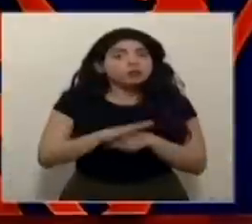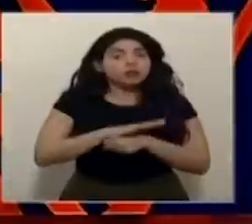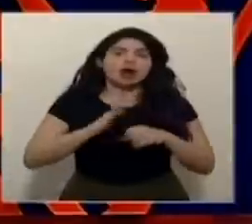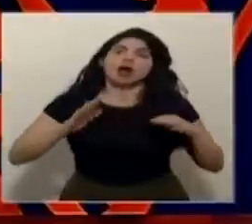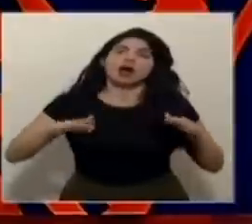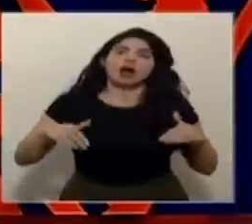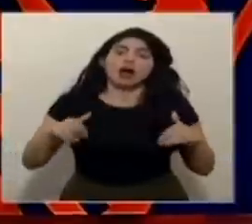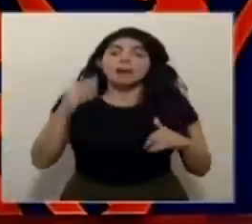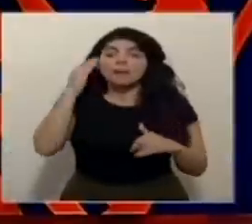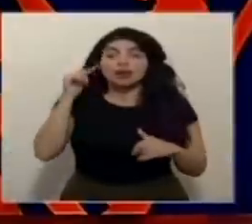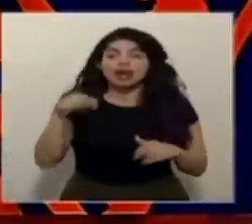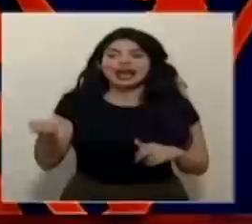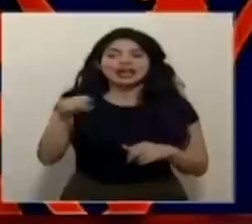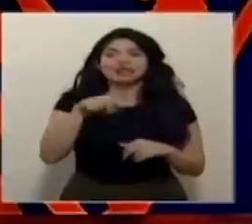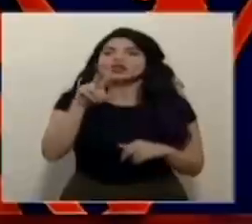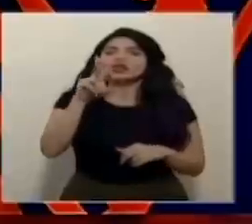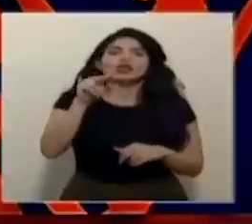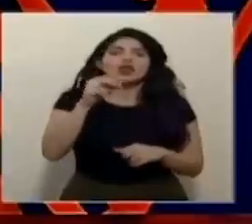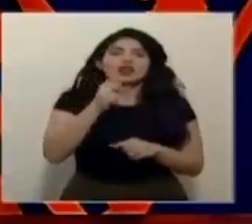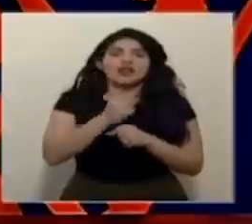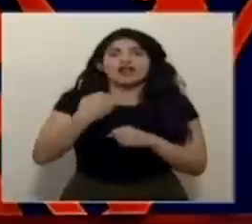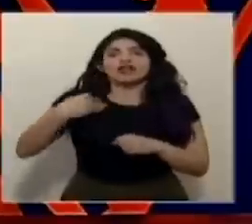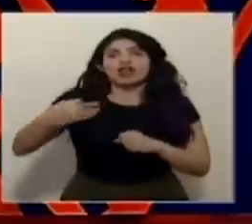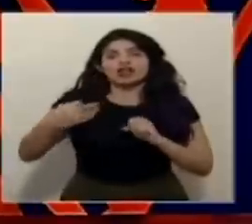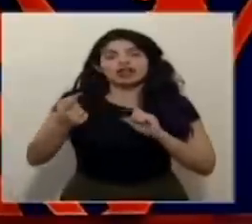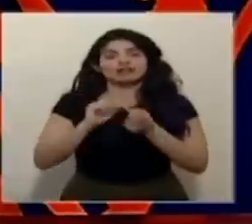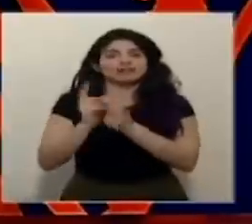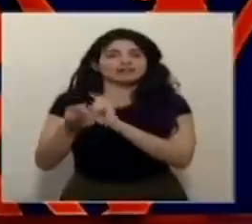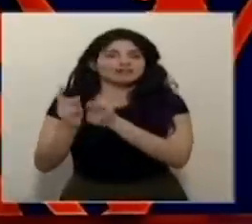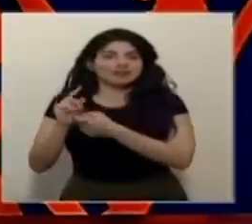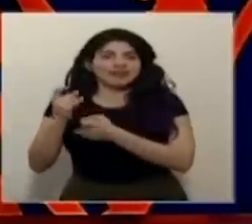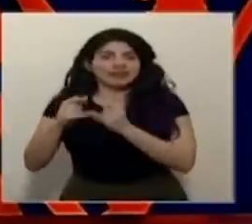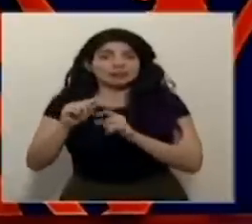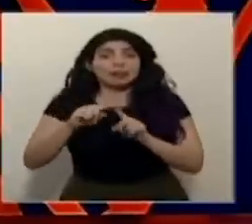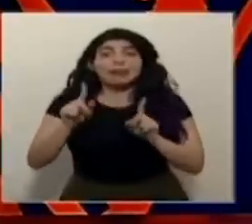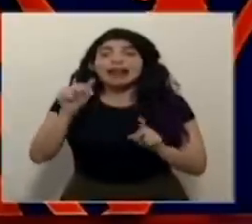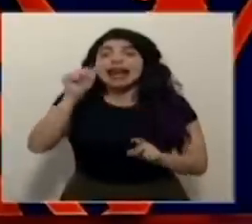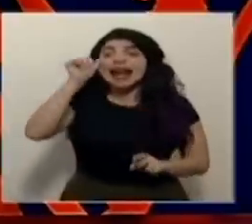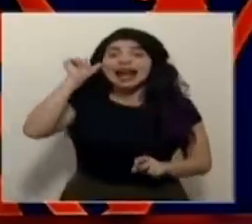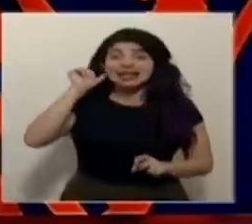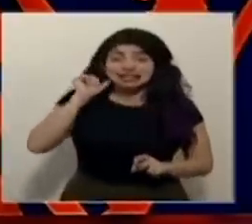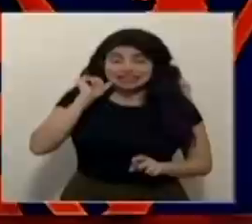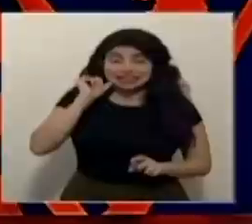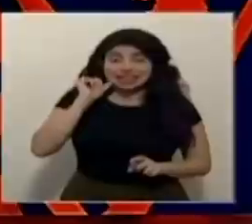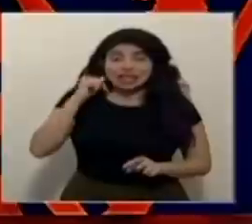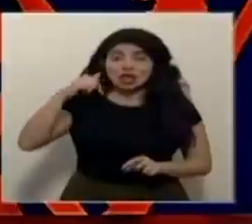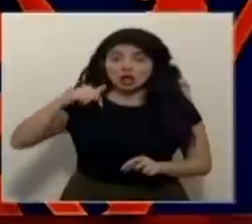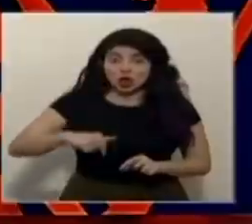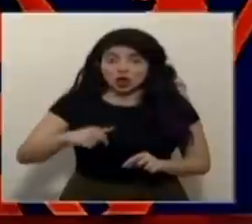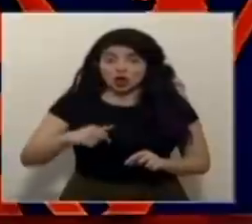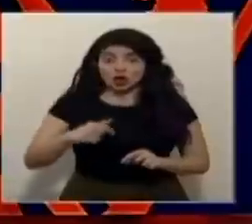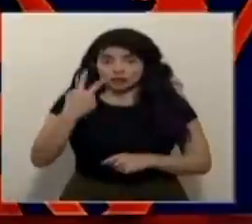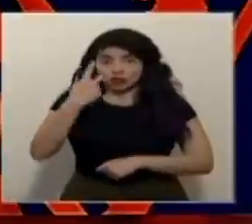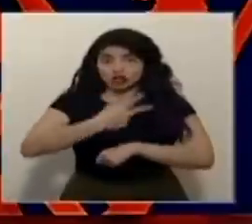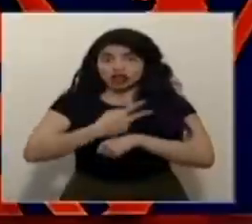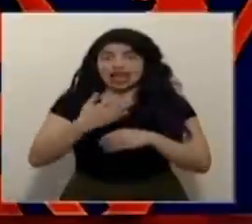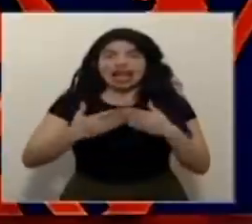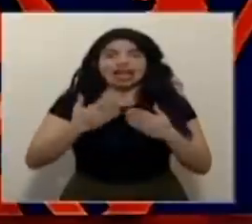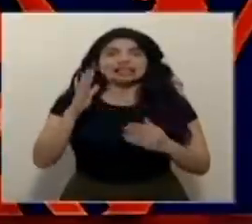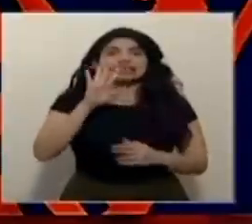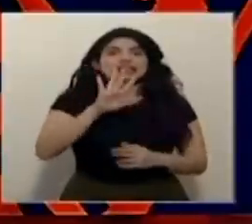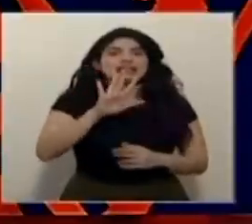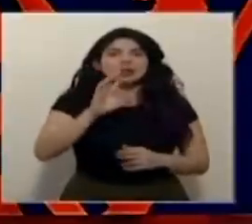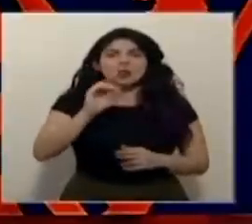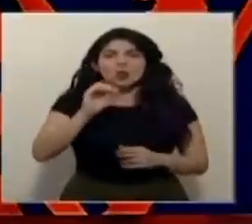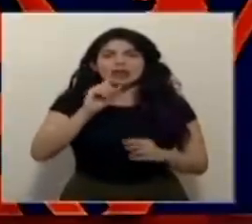porque ellos no trabajan todos, todos los días, los fines de semana. Pero ayer tuvimos, entre ayer y hoy, tuvimos cerca de 50